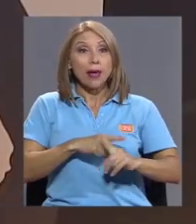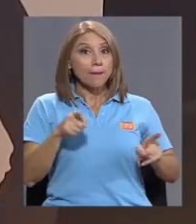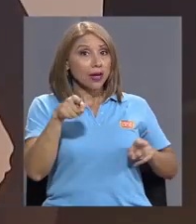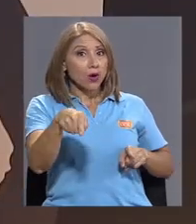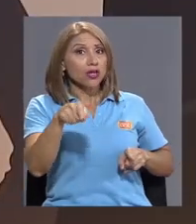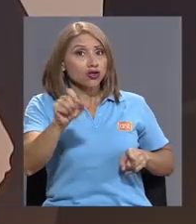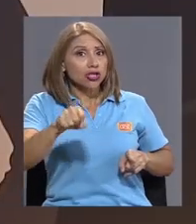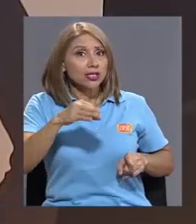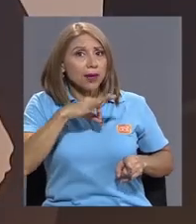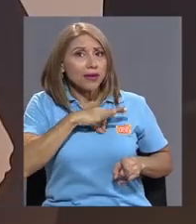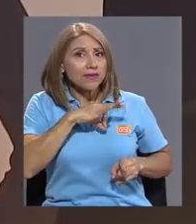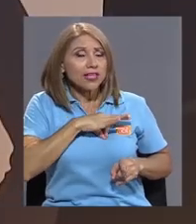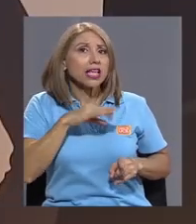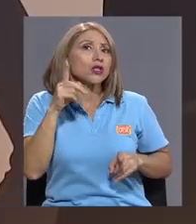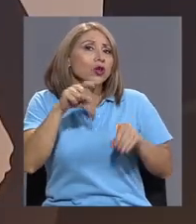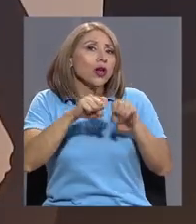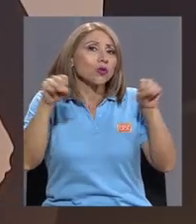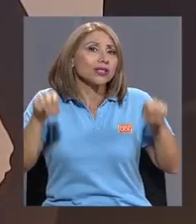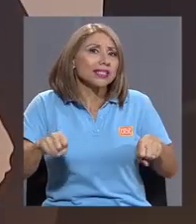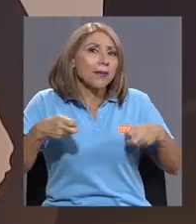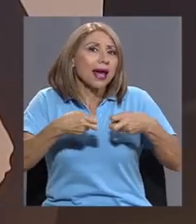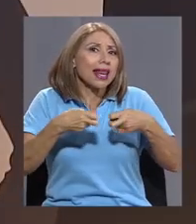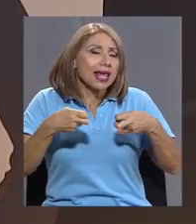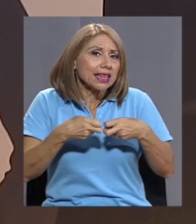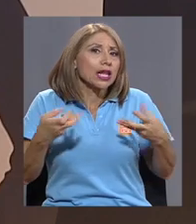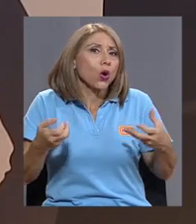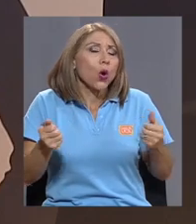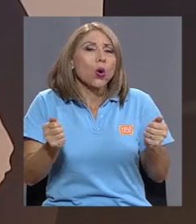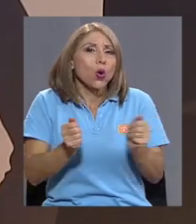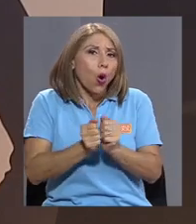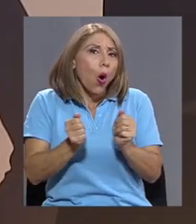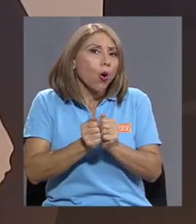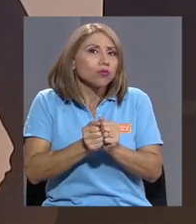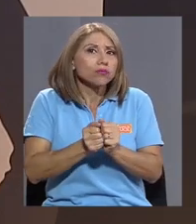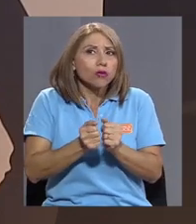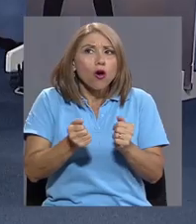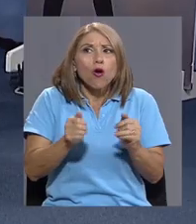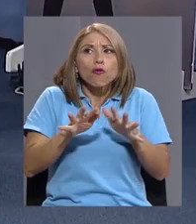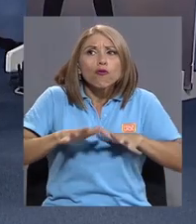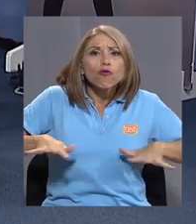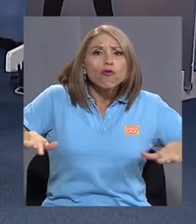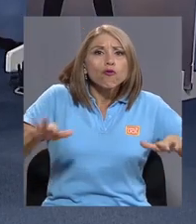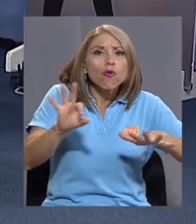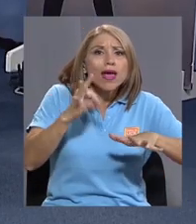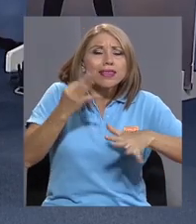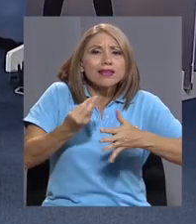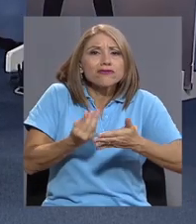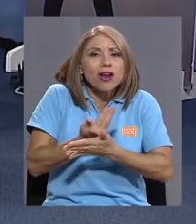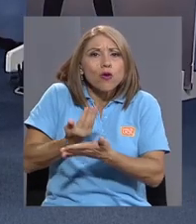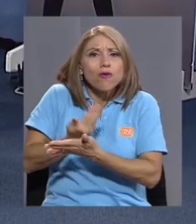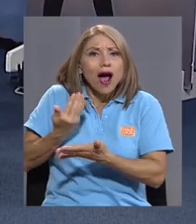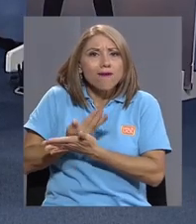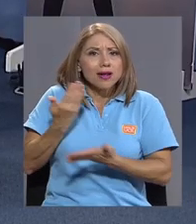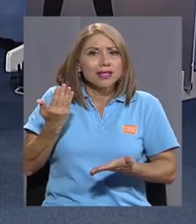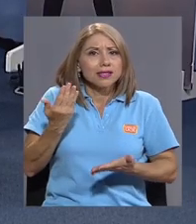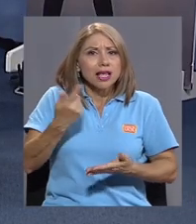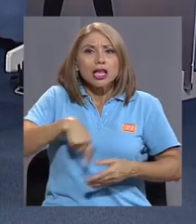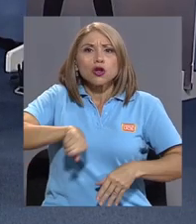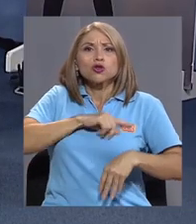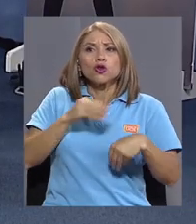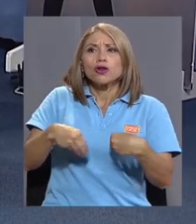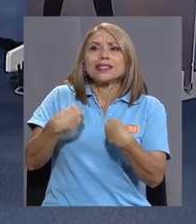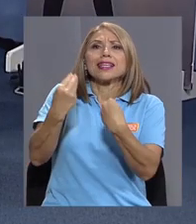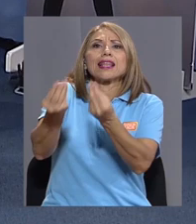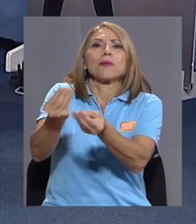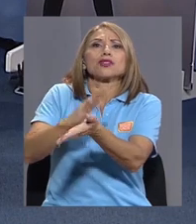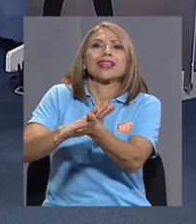beneficiando de un sistema eléctrico básicamente con fuentes renovables. Lo que les estamos entregando es mucho